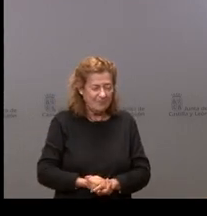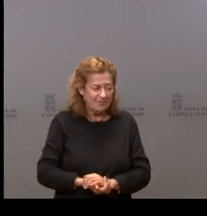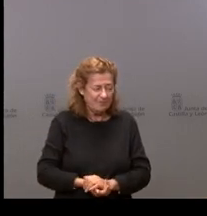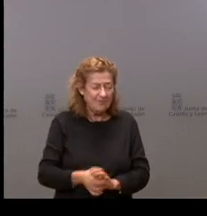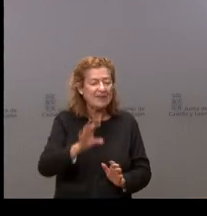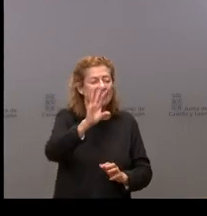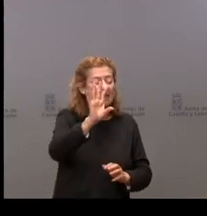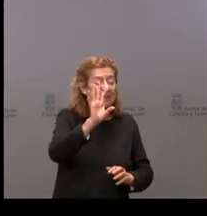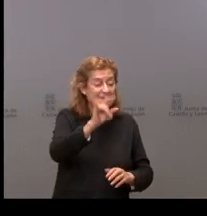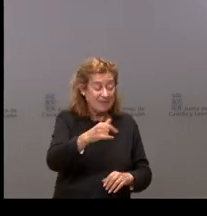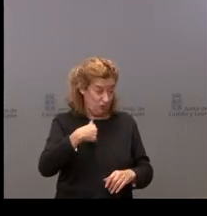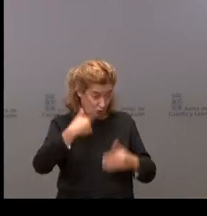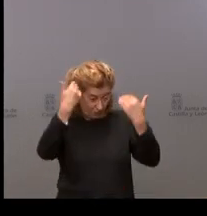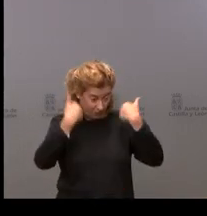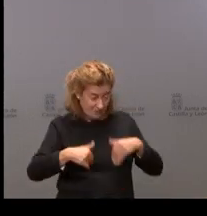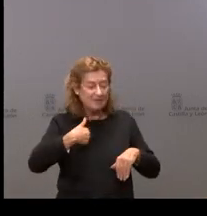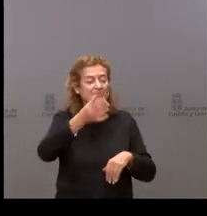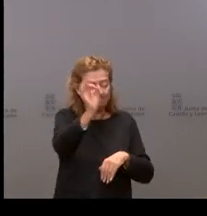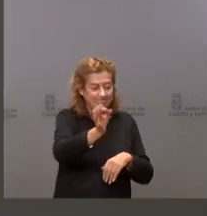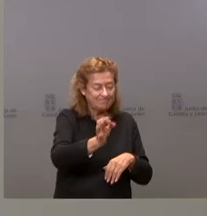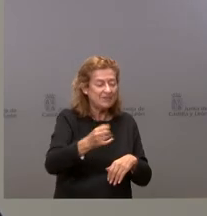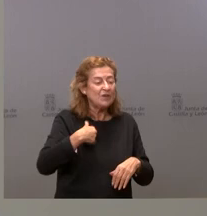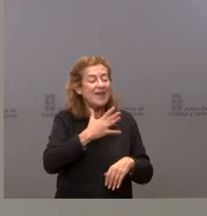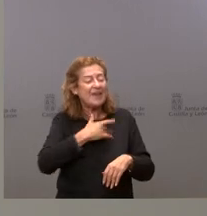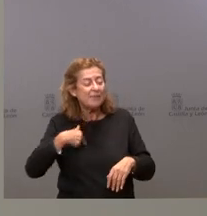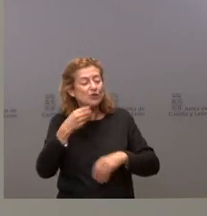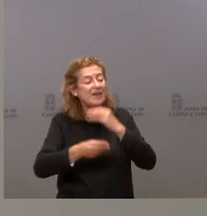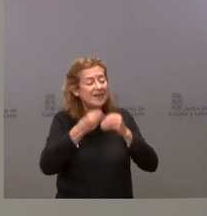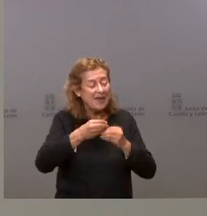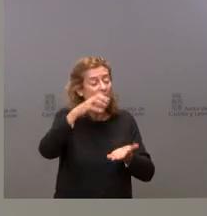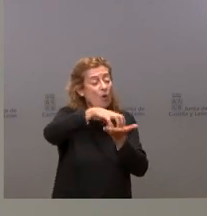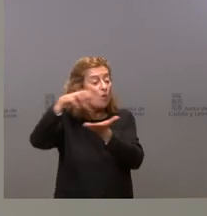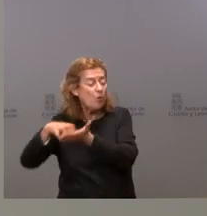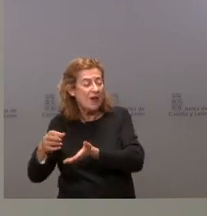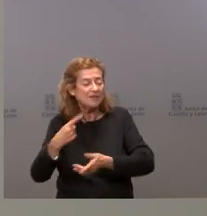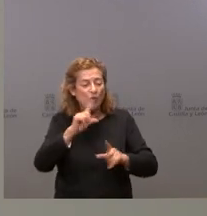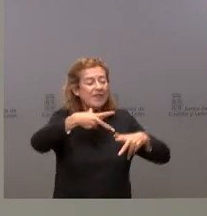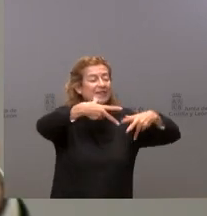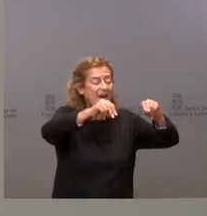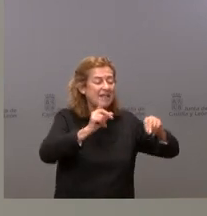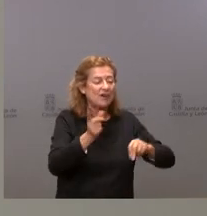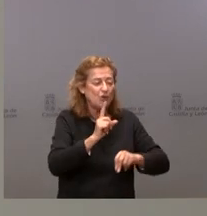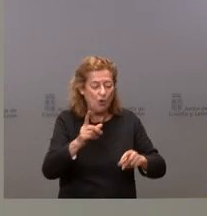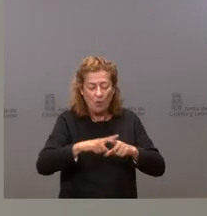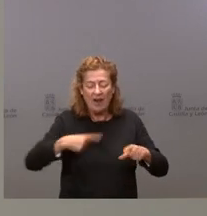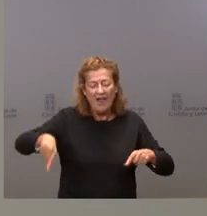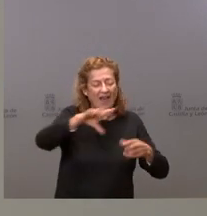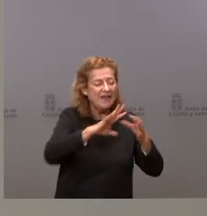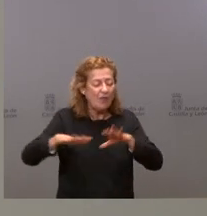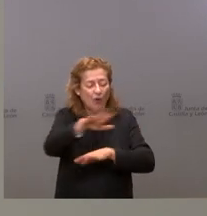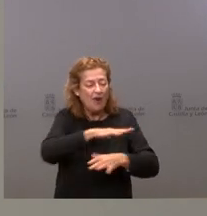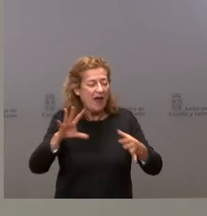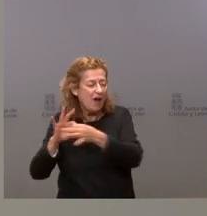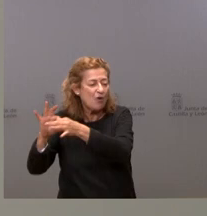Sí, en que a respecta, efectivamente, lo que pretendemos es que las cúpulas no solo es terminarlas y terminar los espacios comunes y la